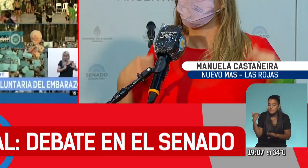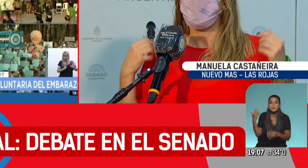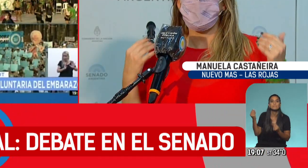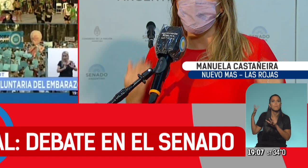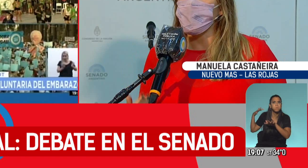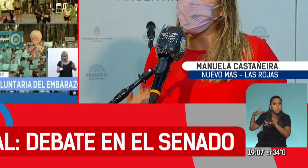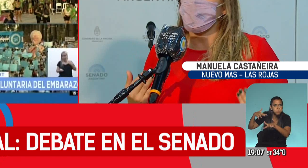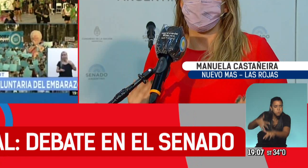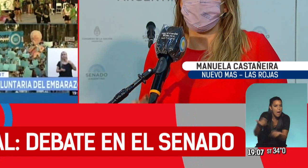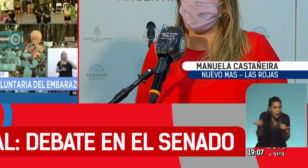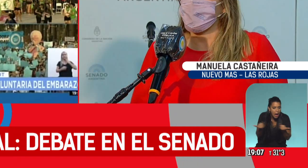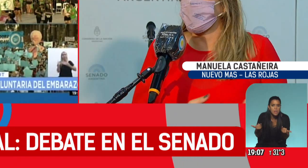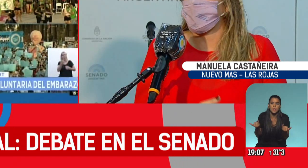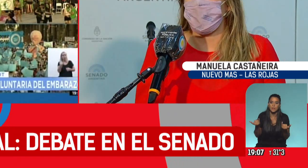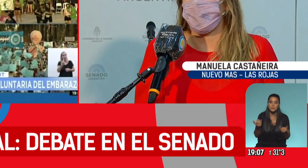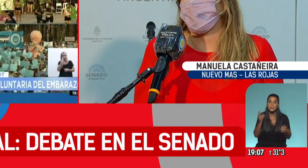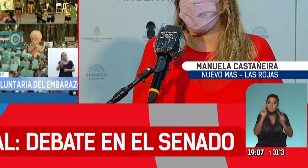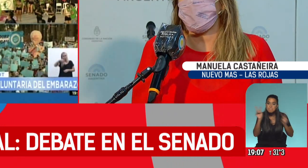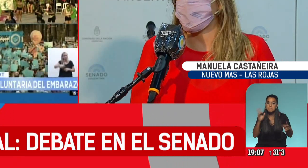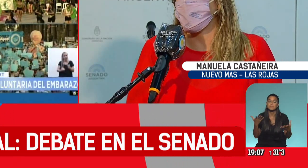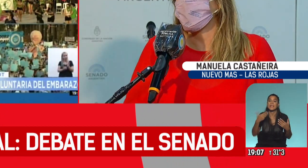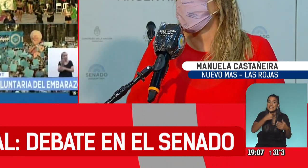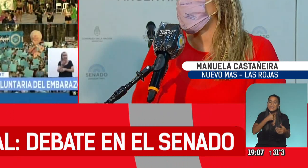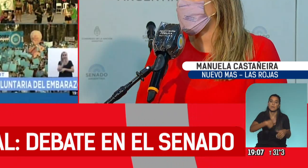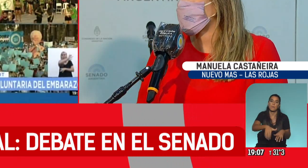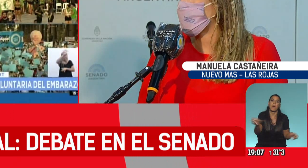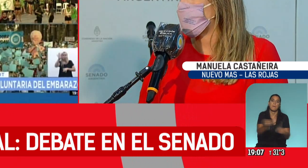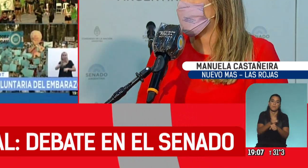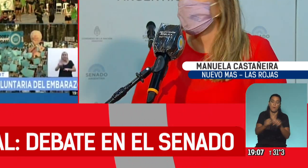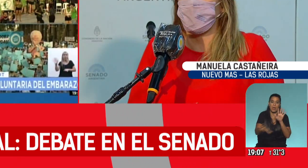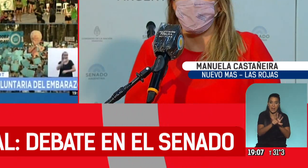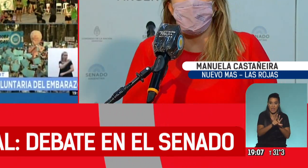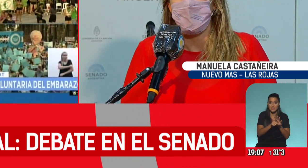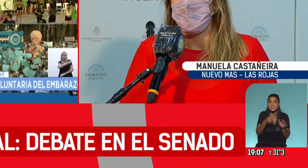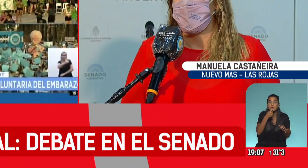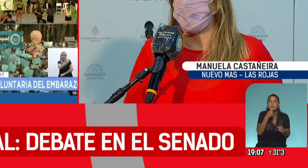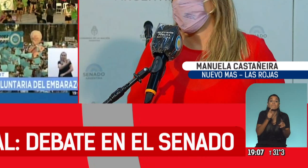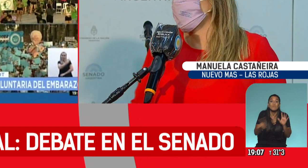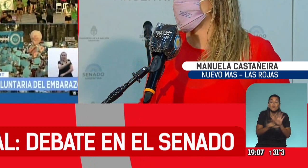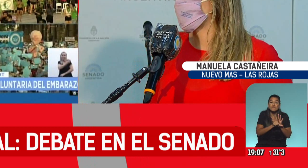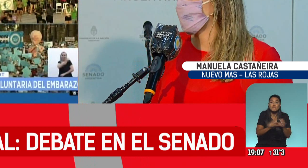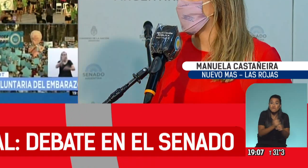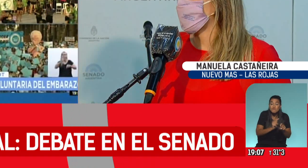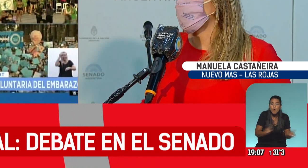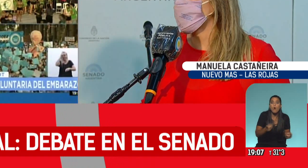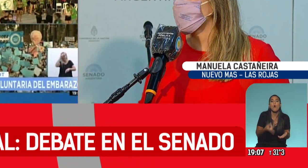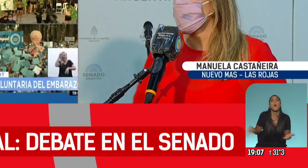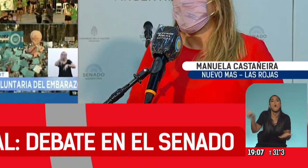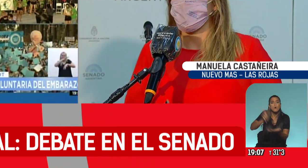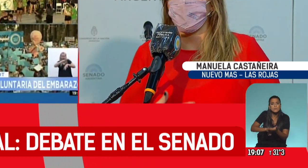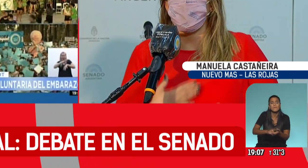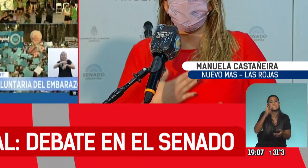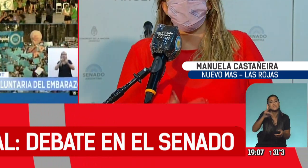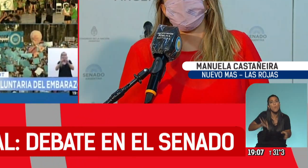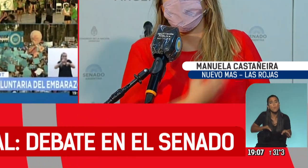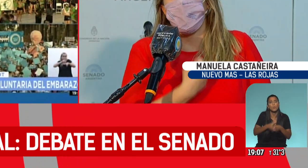gente, hay mucha expectativa en que se apruebe la ley, si no se aprobara sería otra vez, la verdad que una segunda vez en dos años,